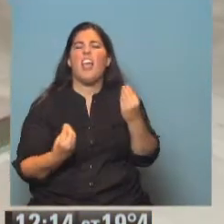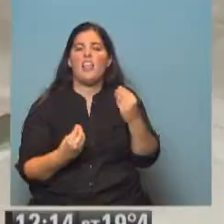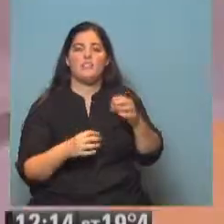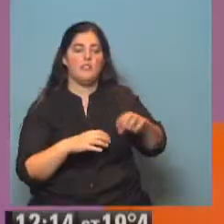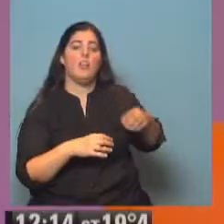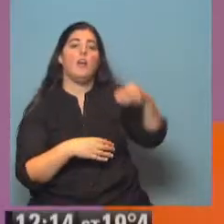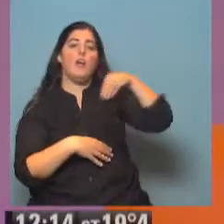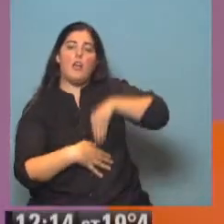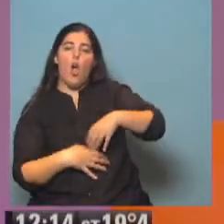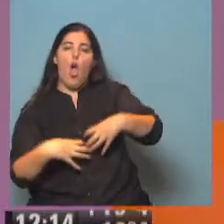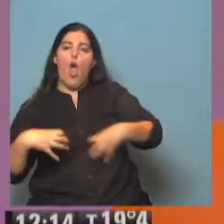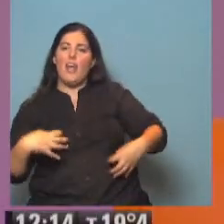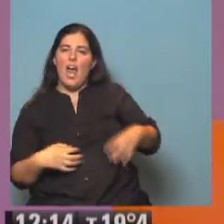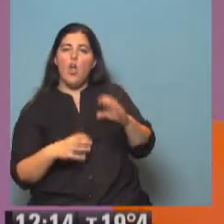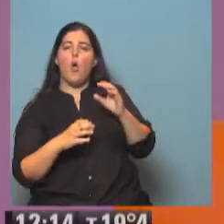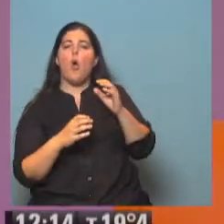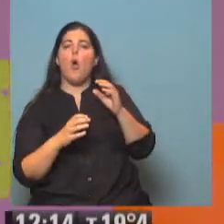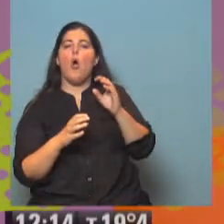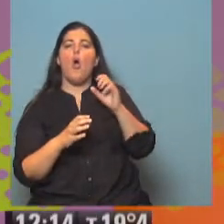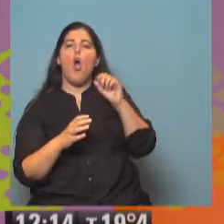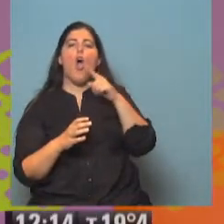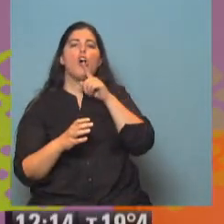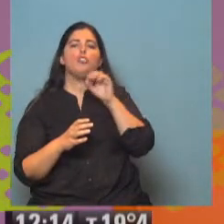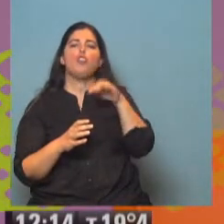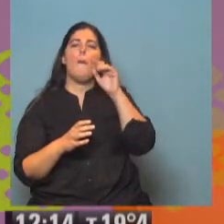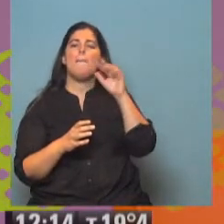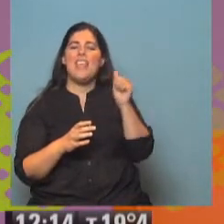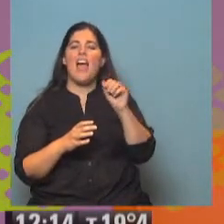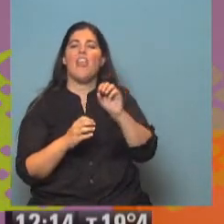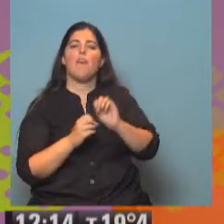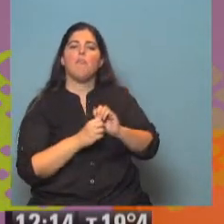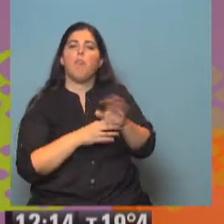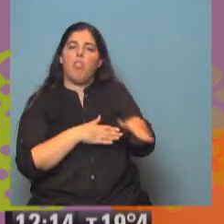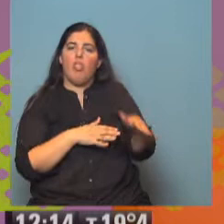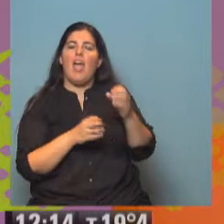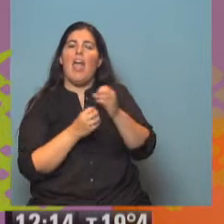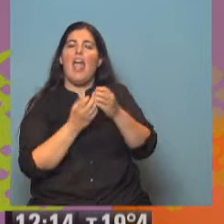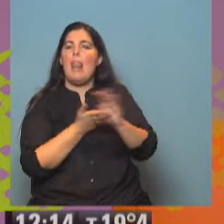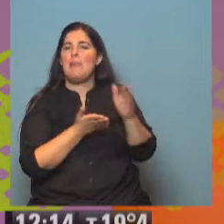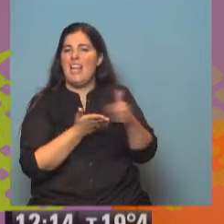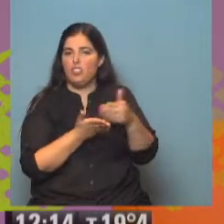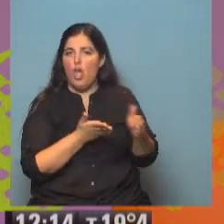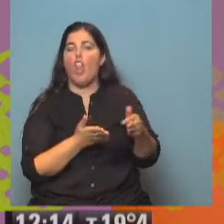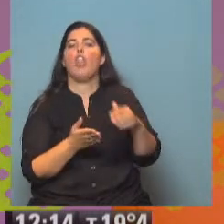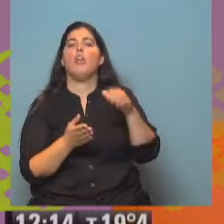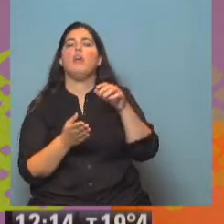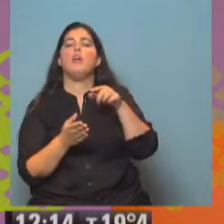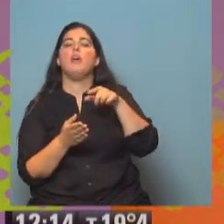el exterior. Nosotros decimos, hablamos solamente de la ostomía de eliminación. Nosotros somos los que atendemos nada más eso. Entonces,